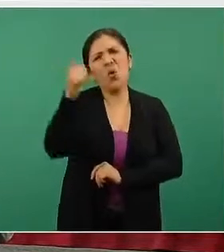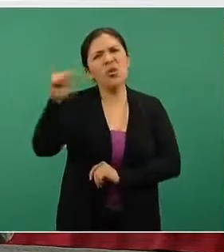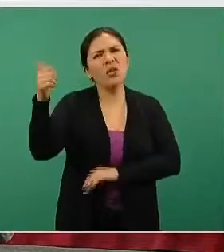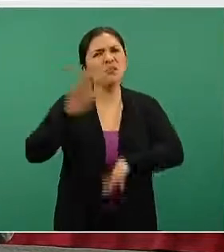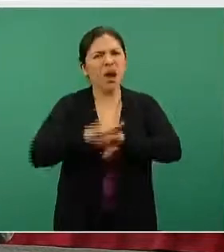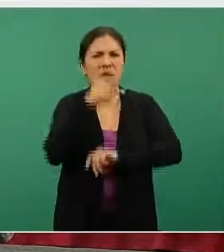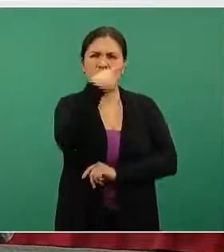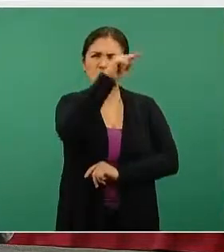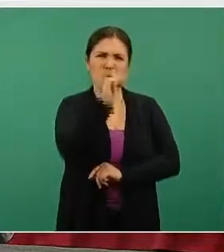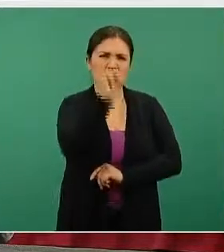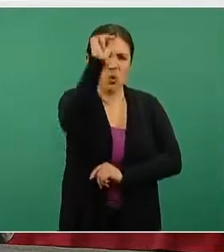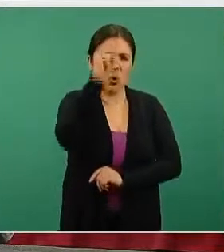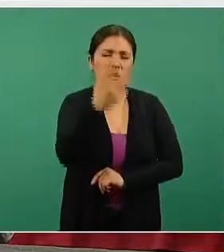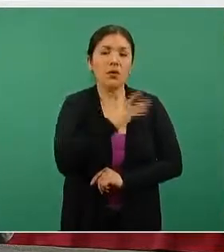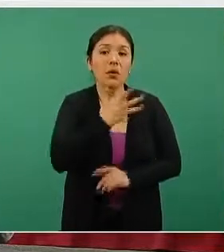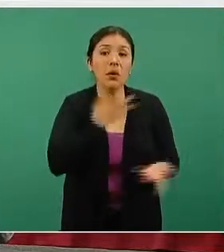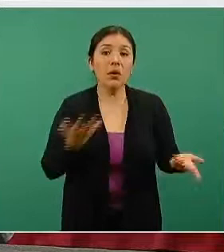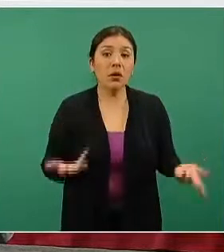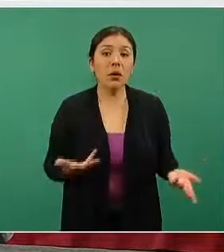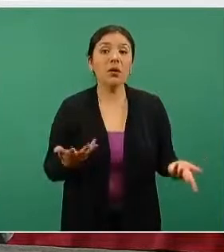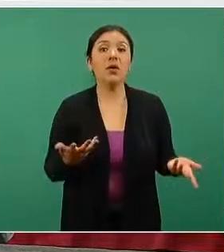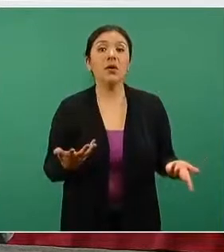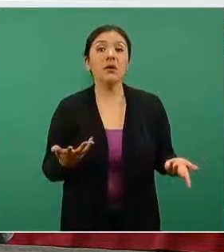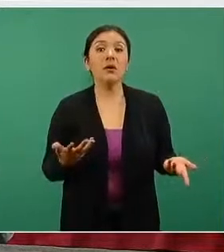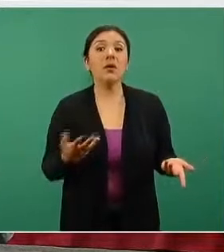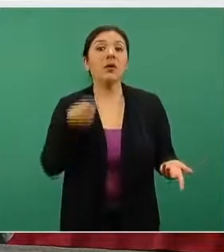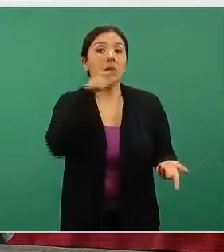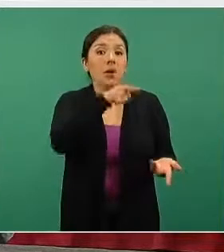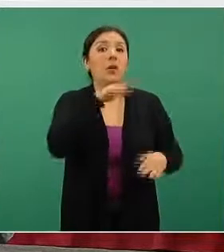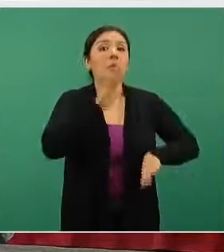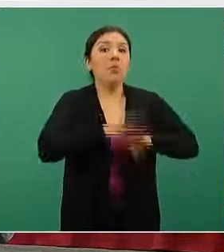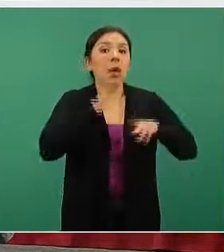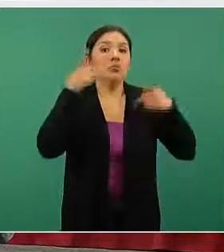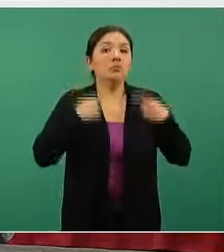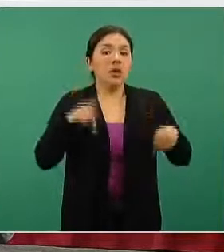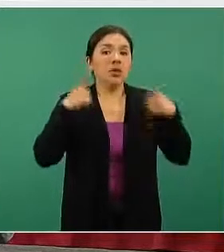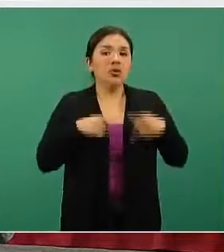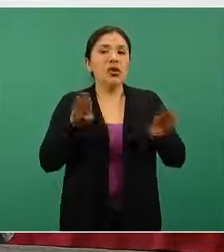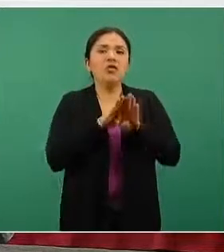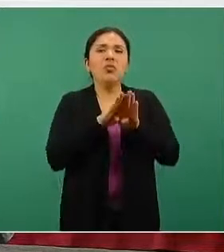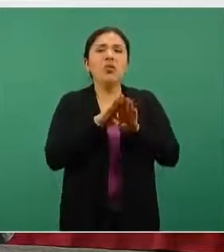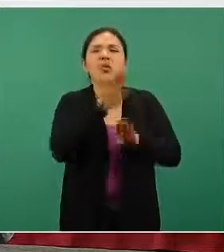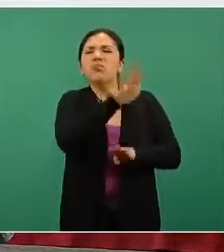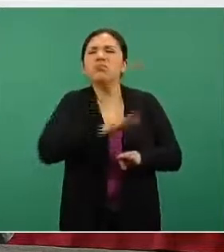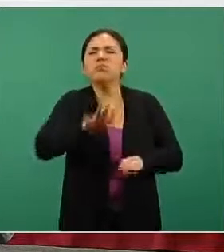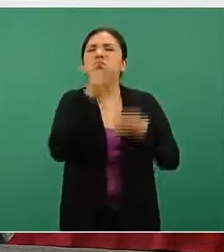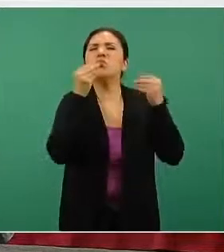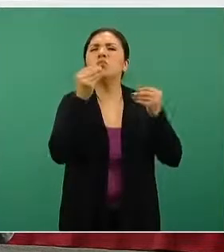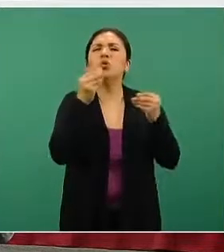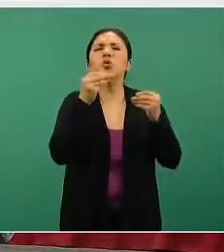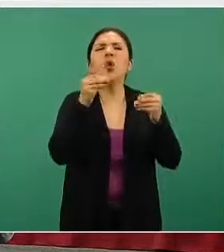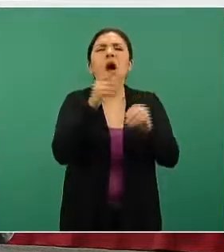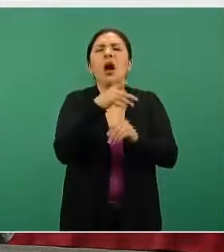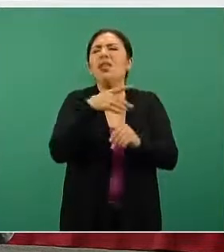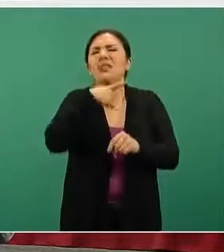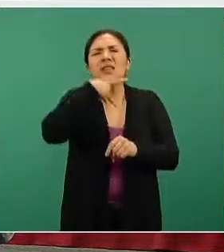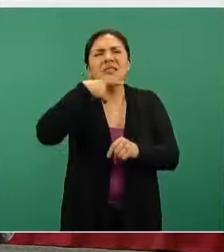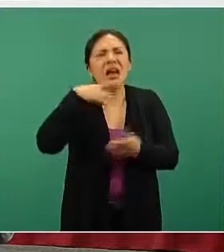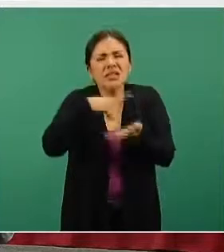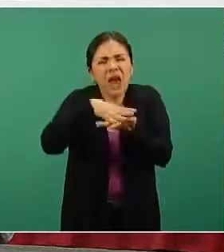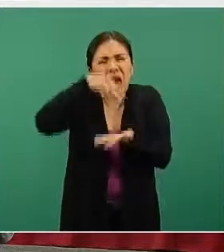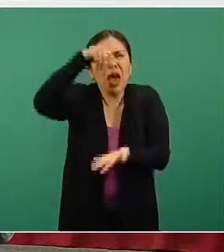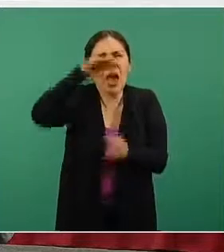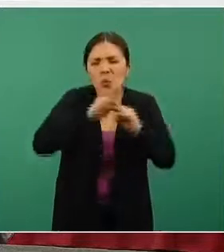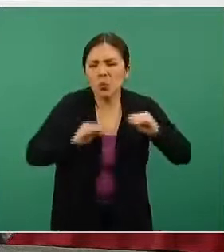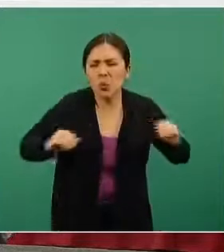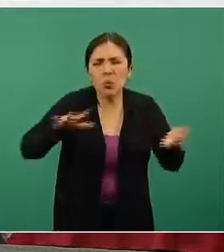del norte, que es donde se concentra la población. Casi todo esto es desierto, el hermoso desierto del Vizcaíno y otras